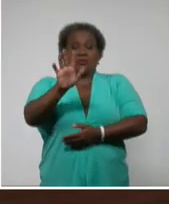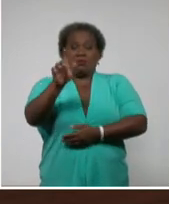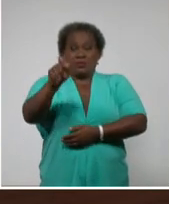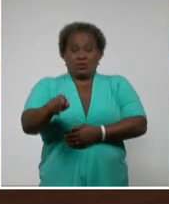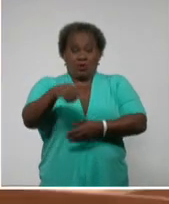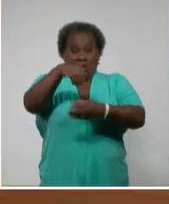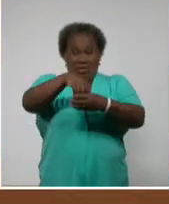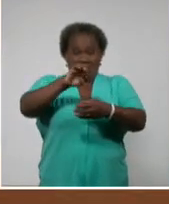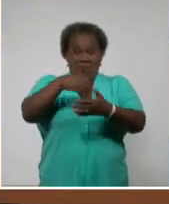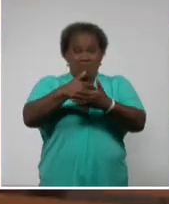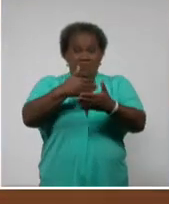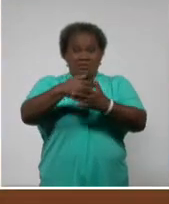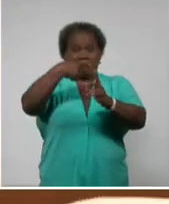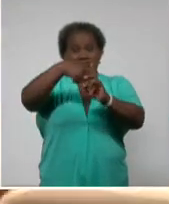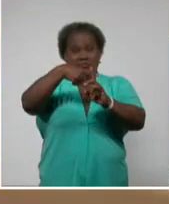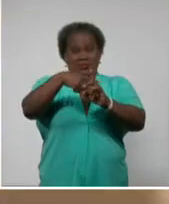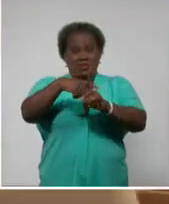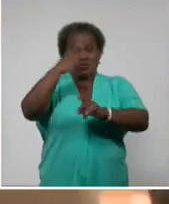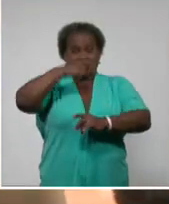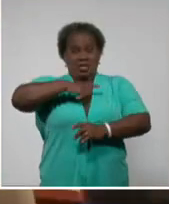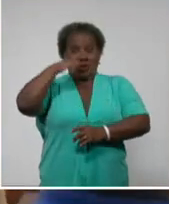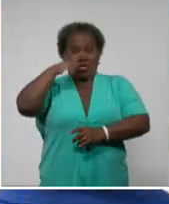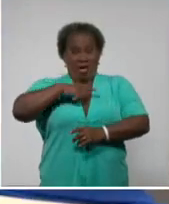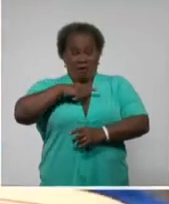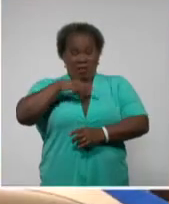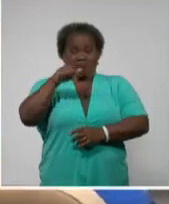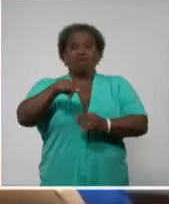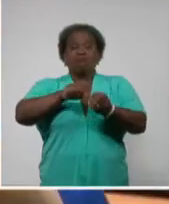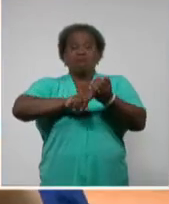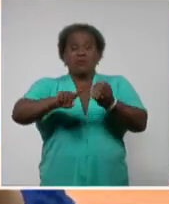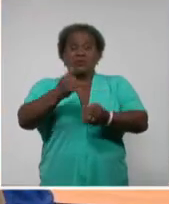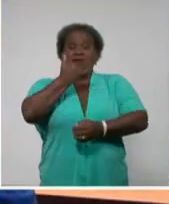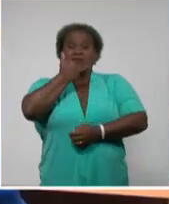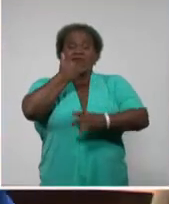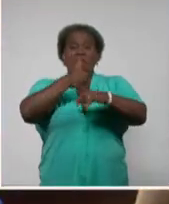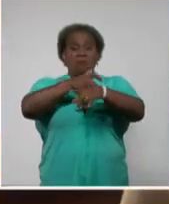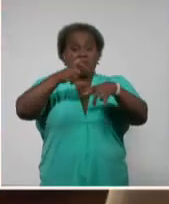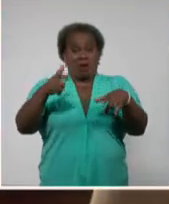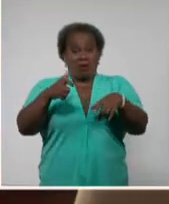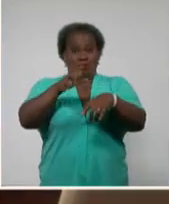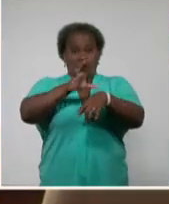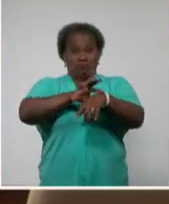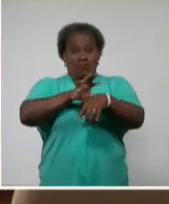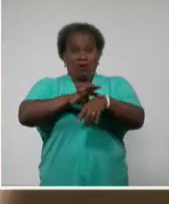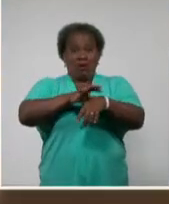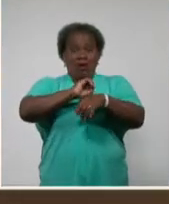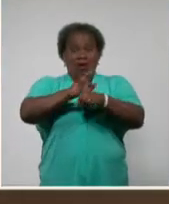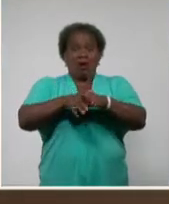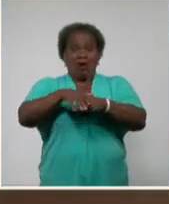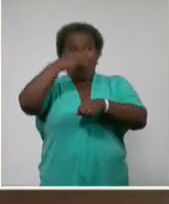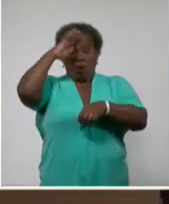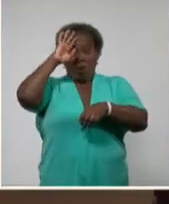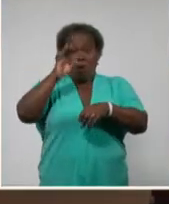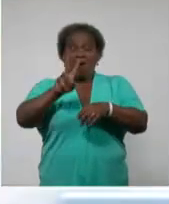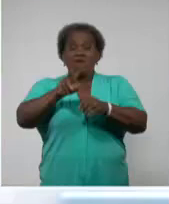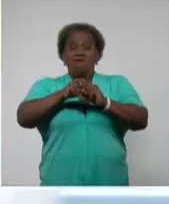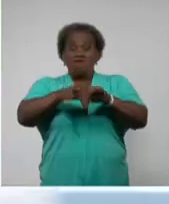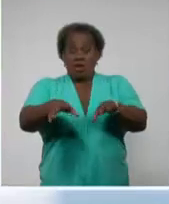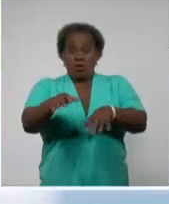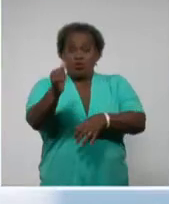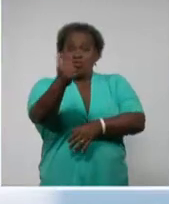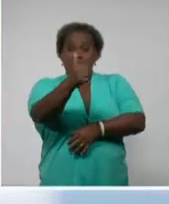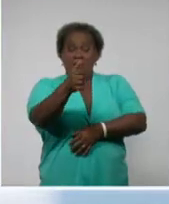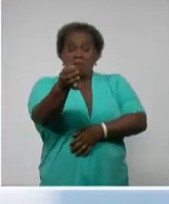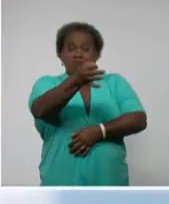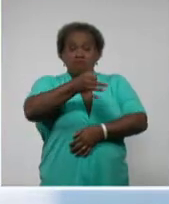positivos. Ciego de Ávila, provincia con la mayor tasa de incidencia de la enfermedad en el país y el virus disperso en sus 10 municipios,